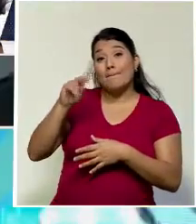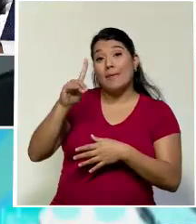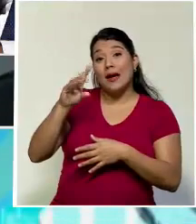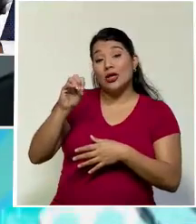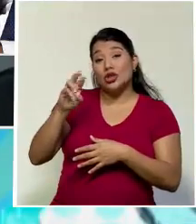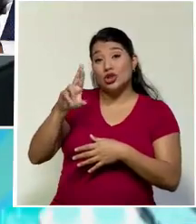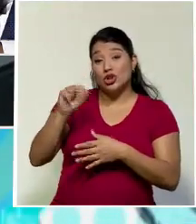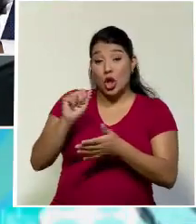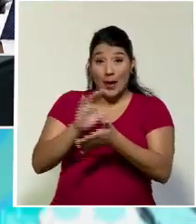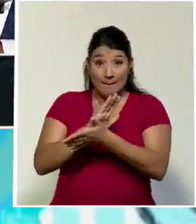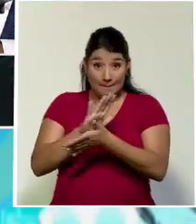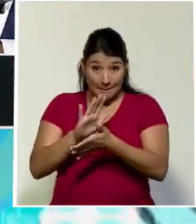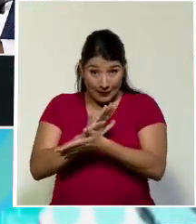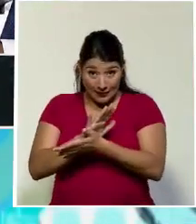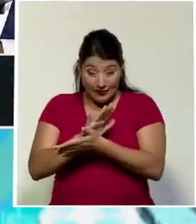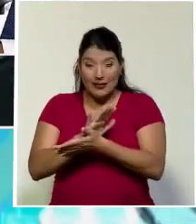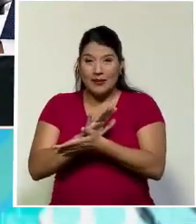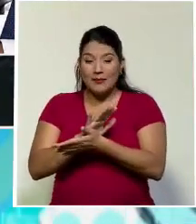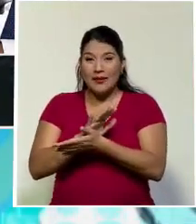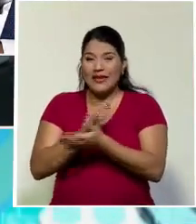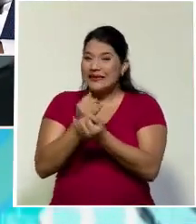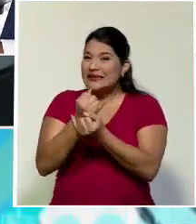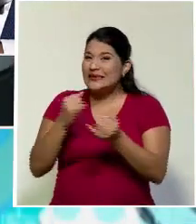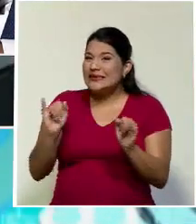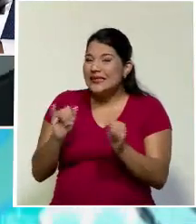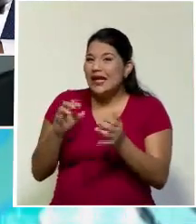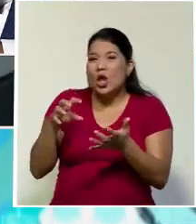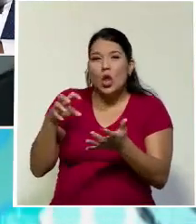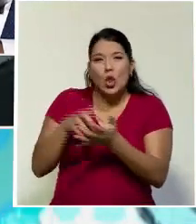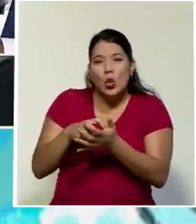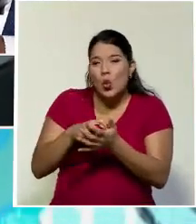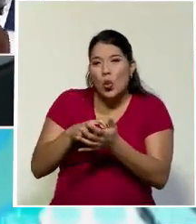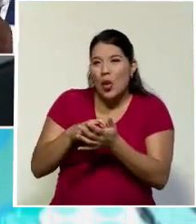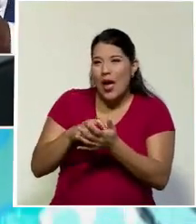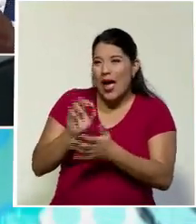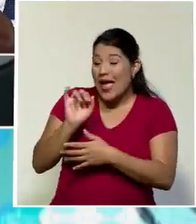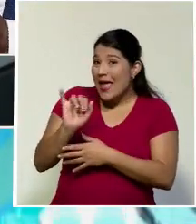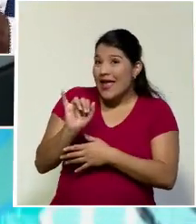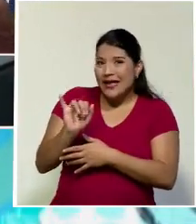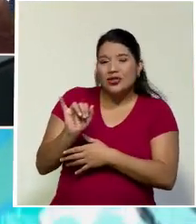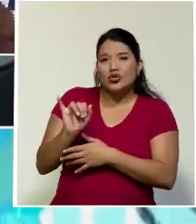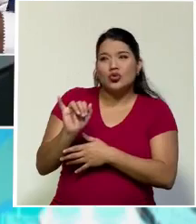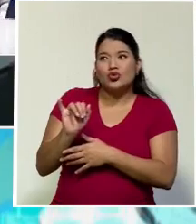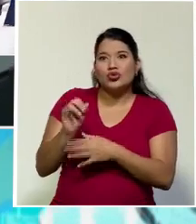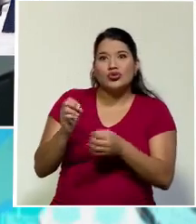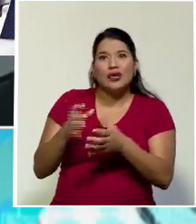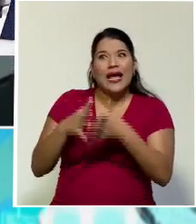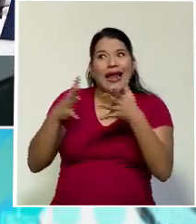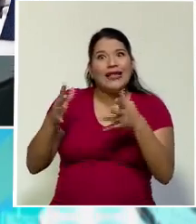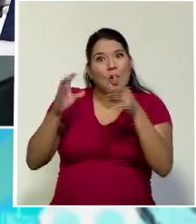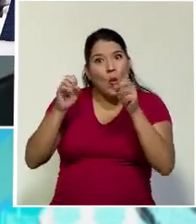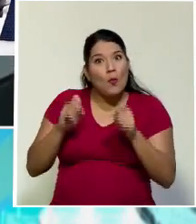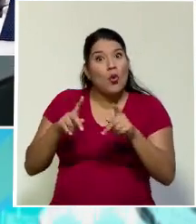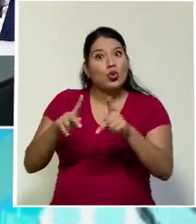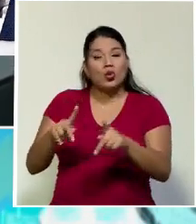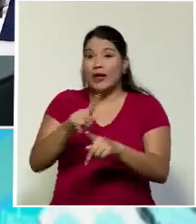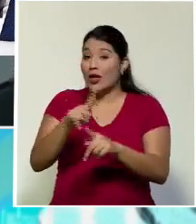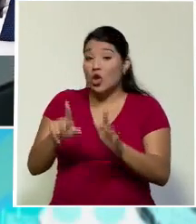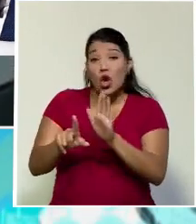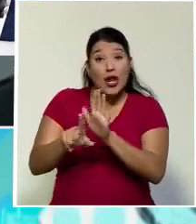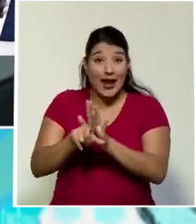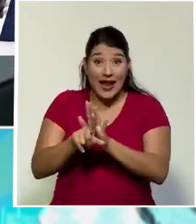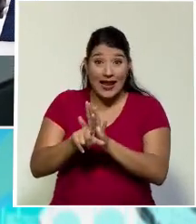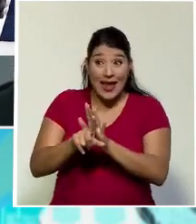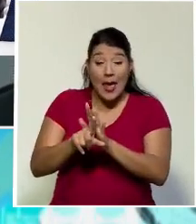sin duda alguna son portillos, avenidas o grandes túneles que utilizan las